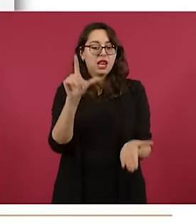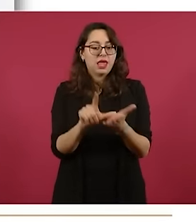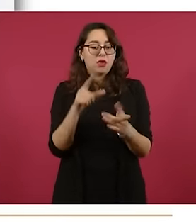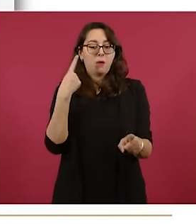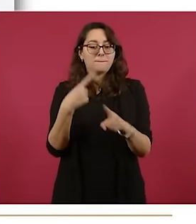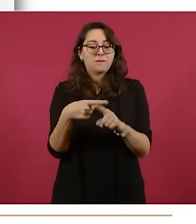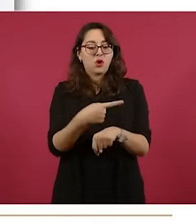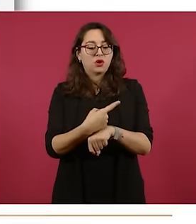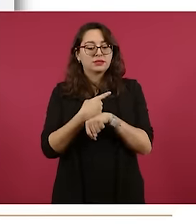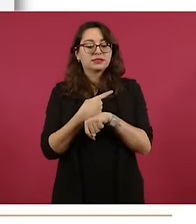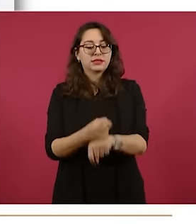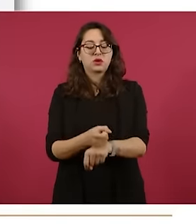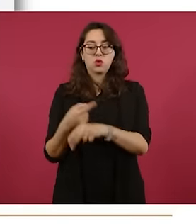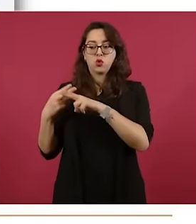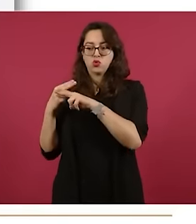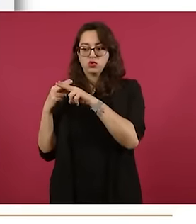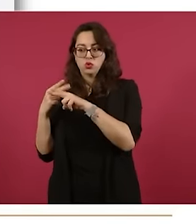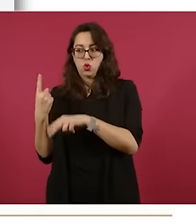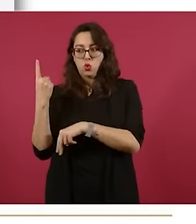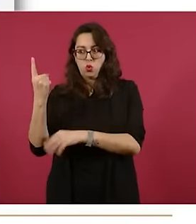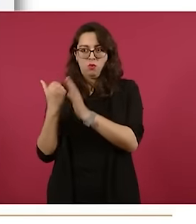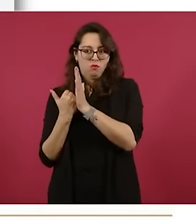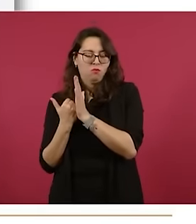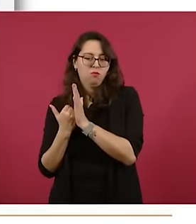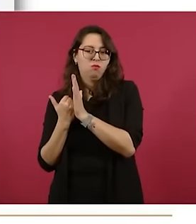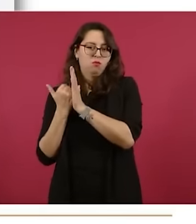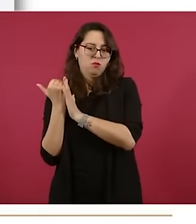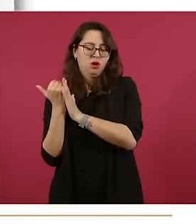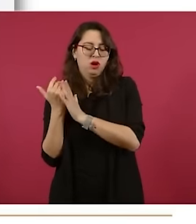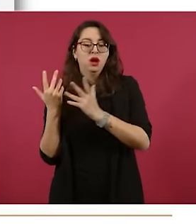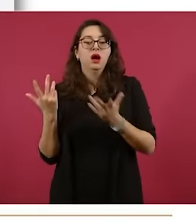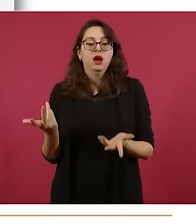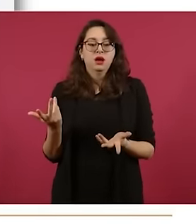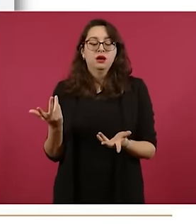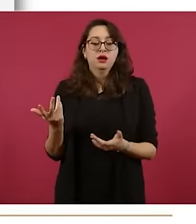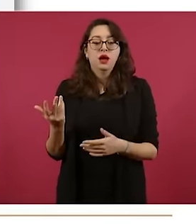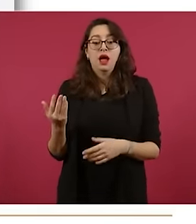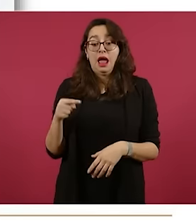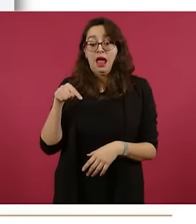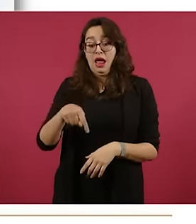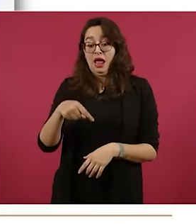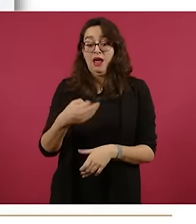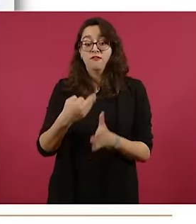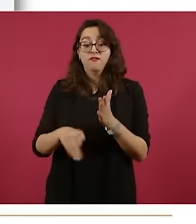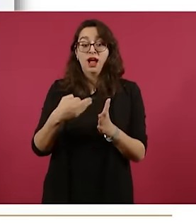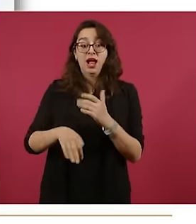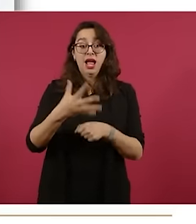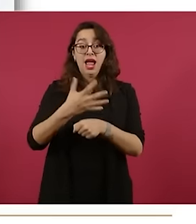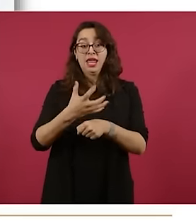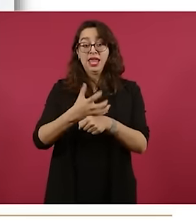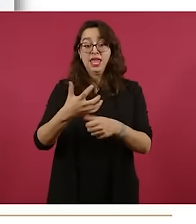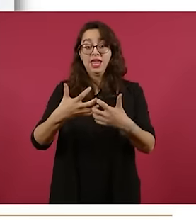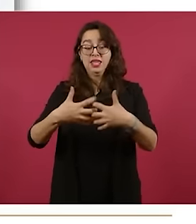está operando un poco más de 5 mil litros por segundo. No hemos querido echar a andar la quinta bomba, porque ya con